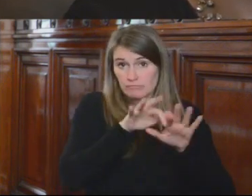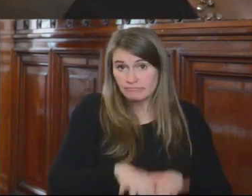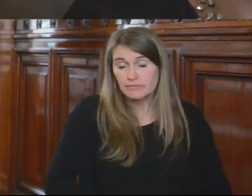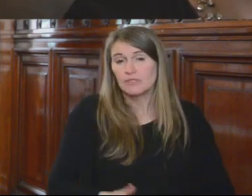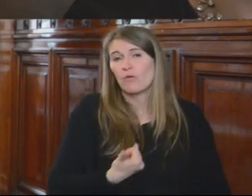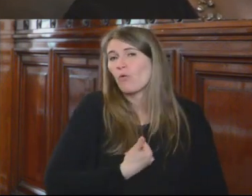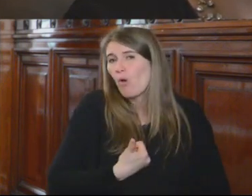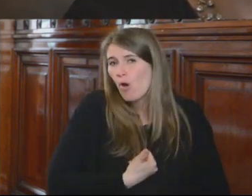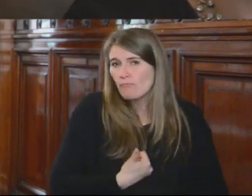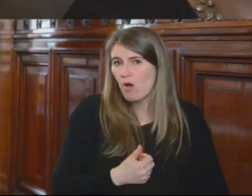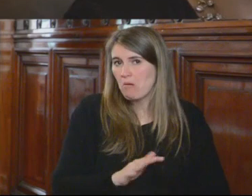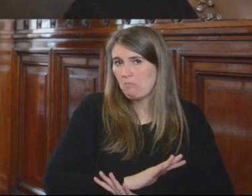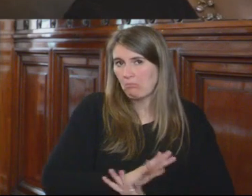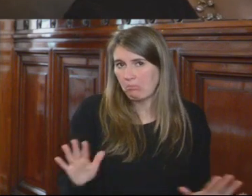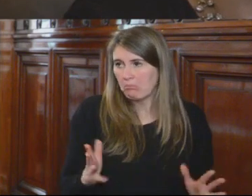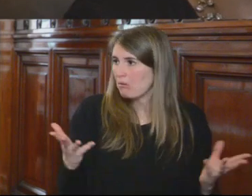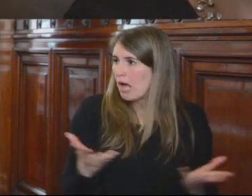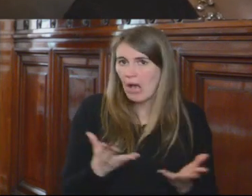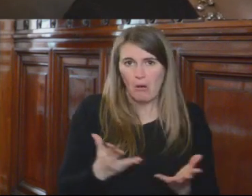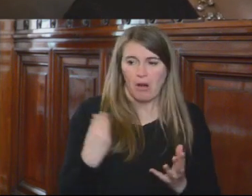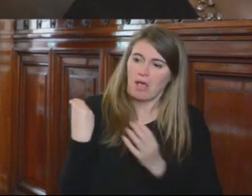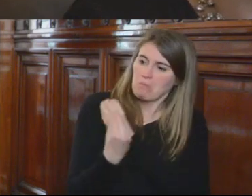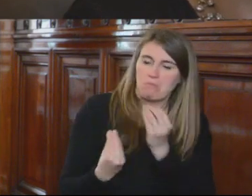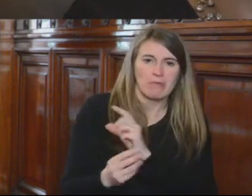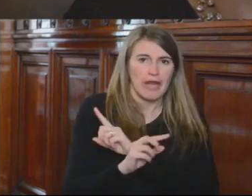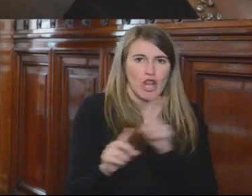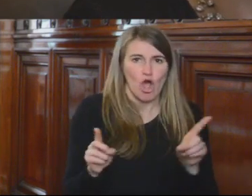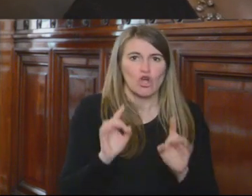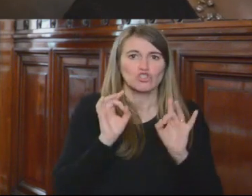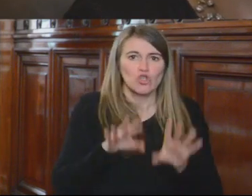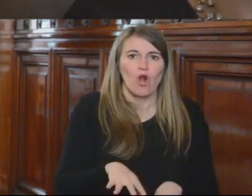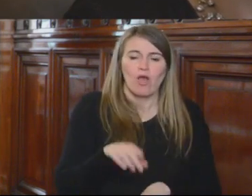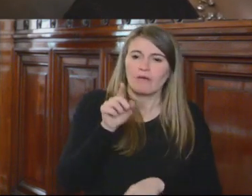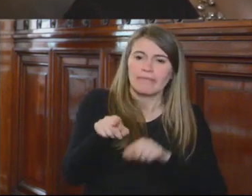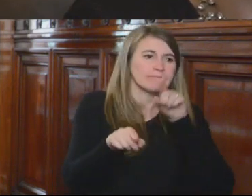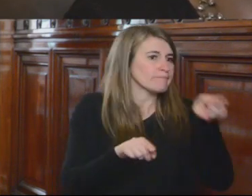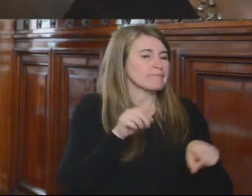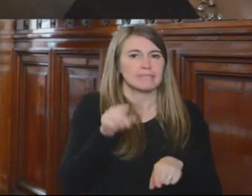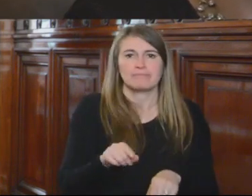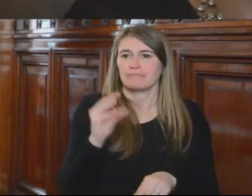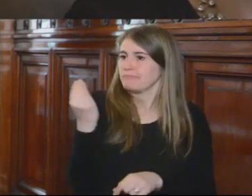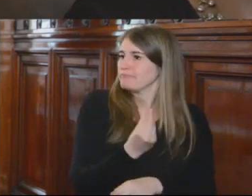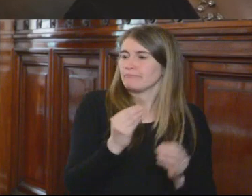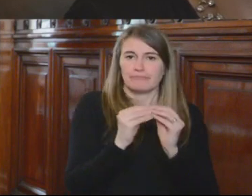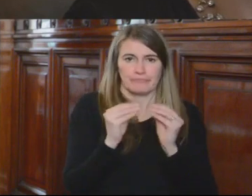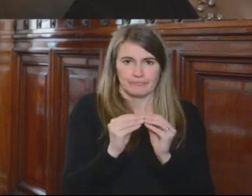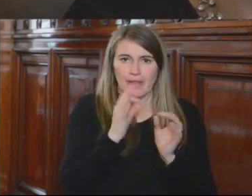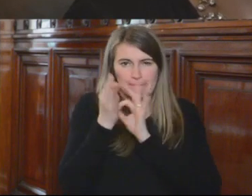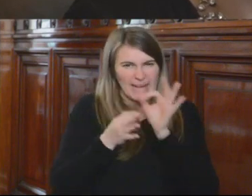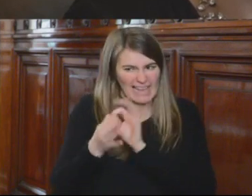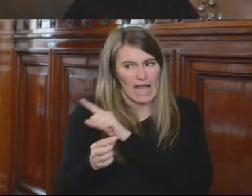situación ha quedado prácticamente librada a cuestiones absolutamente discrecionales, como mis colegas les van a explicar,